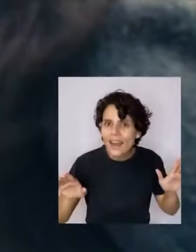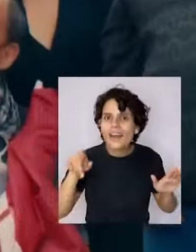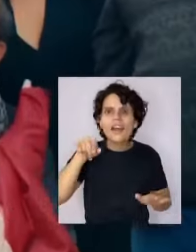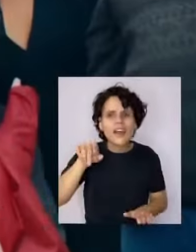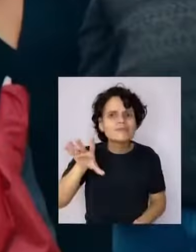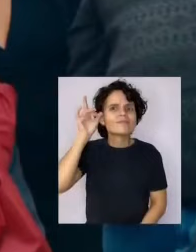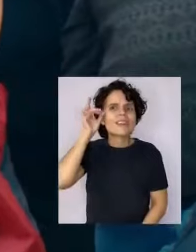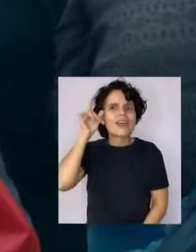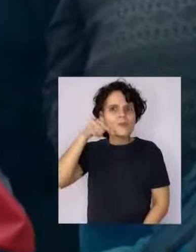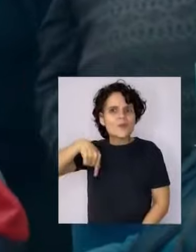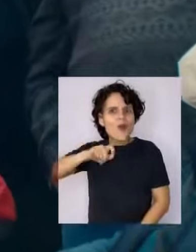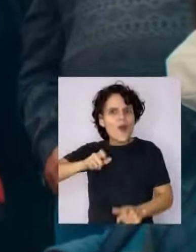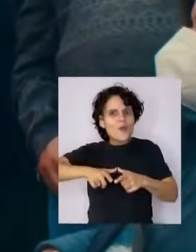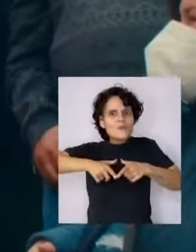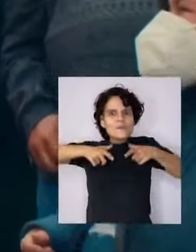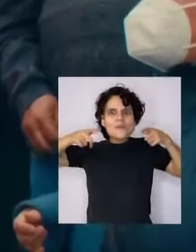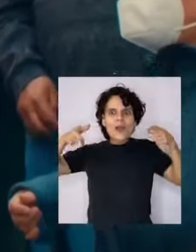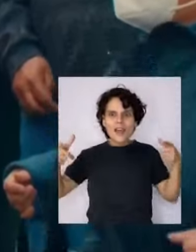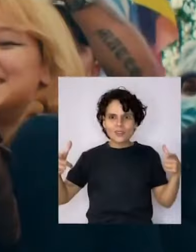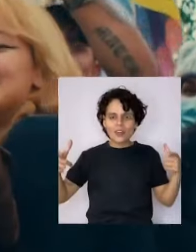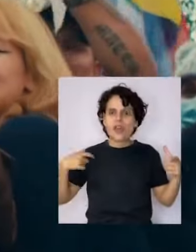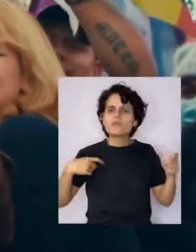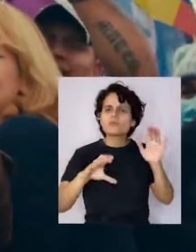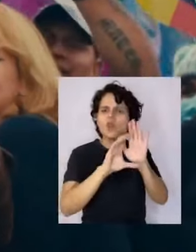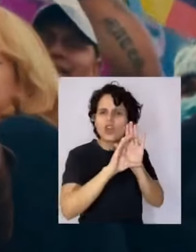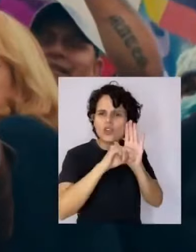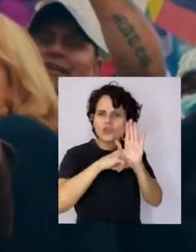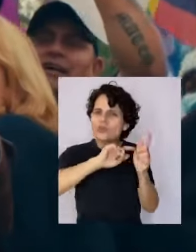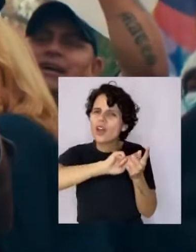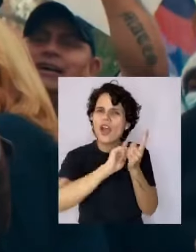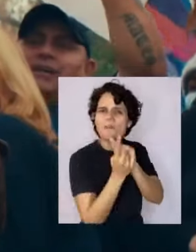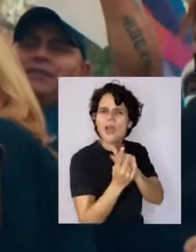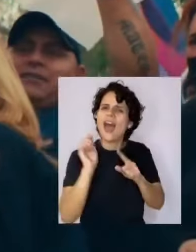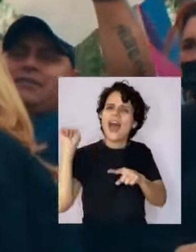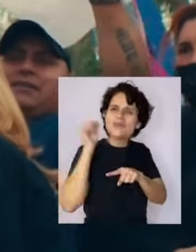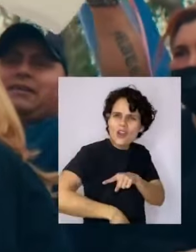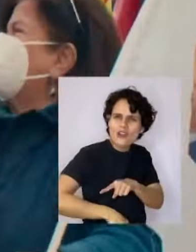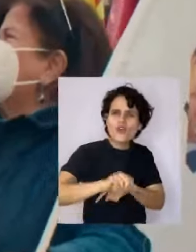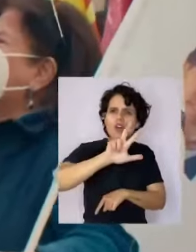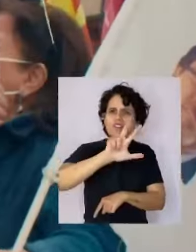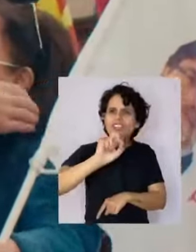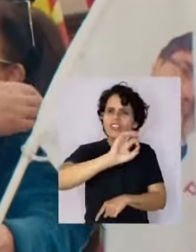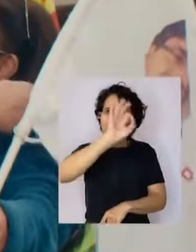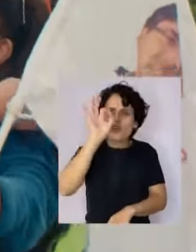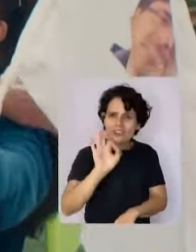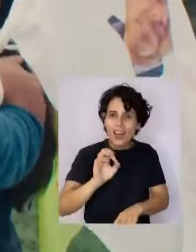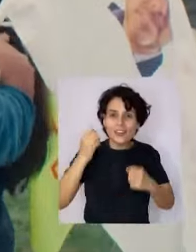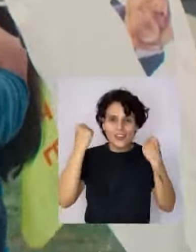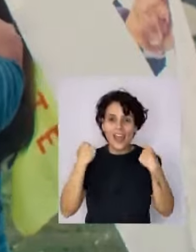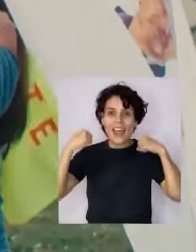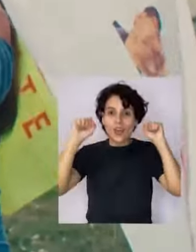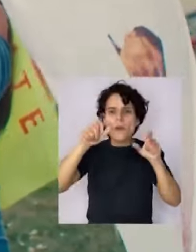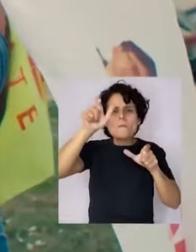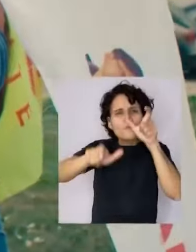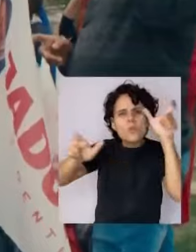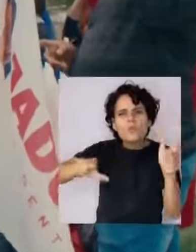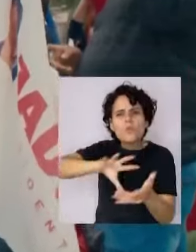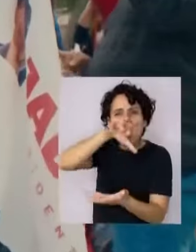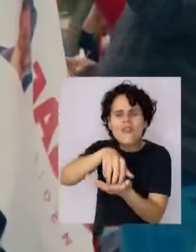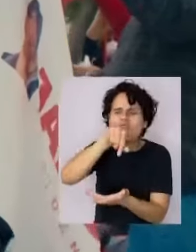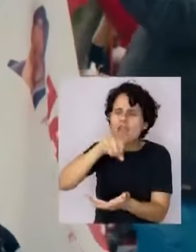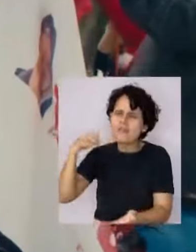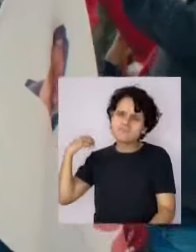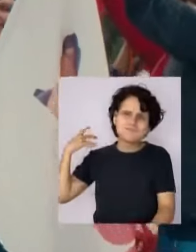que éramos mayoría. Decidimos cambiar la constitución con un 80% de aprobación. Y el pueblo, por primera vez en su